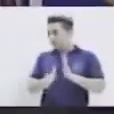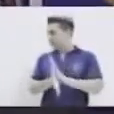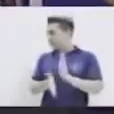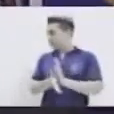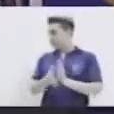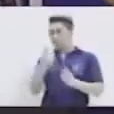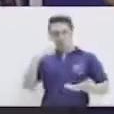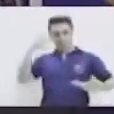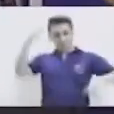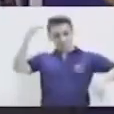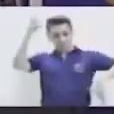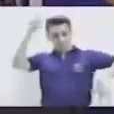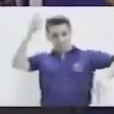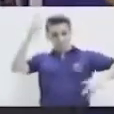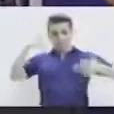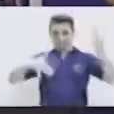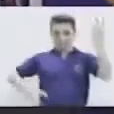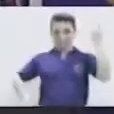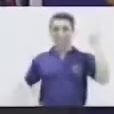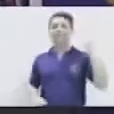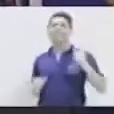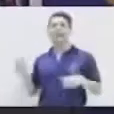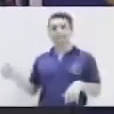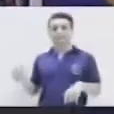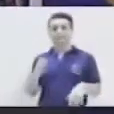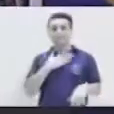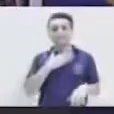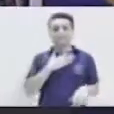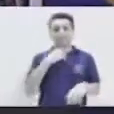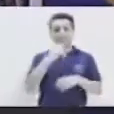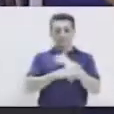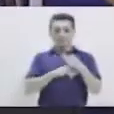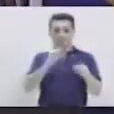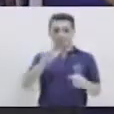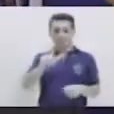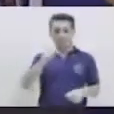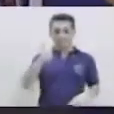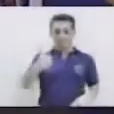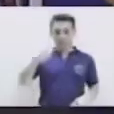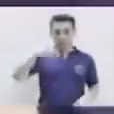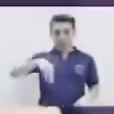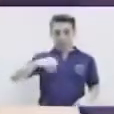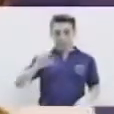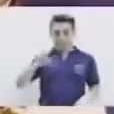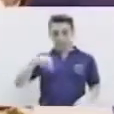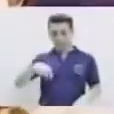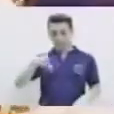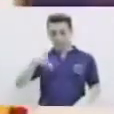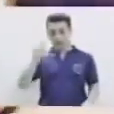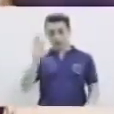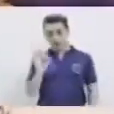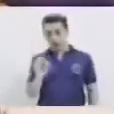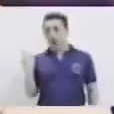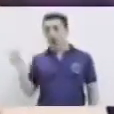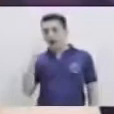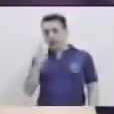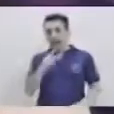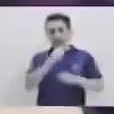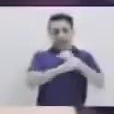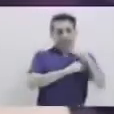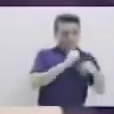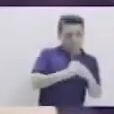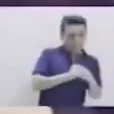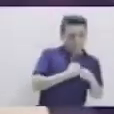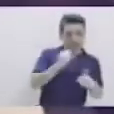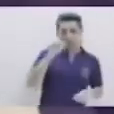bambolero, bambolera. ¡Flamenco! ¡Muy bien! Ahí lleva las combinaciones. Ahí